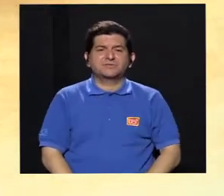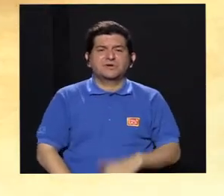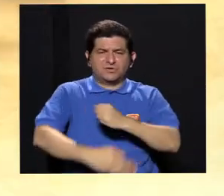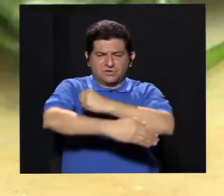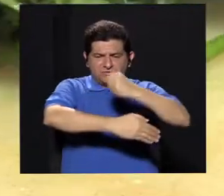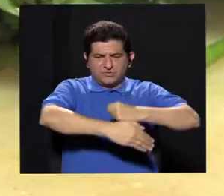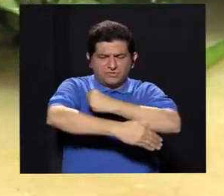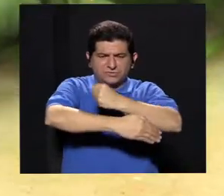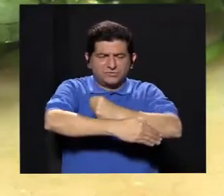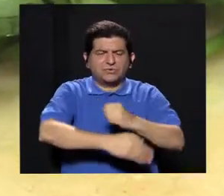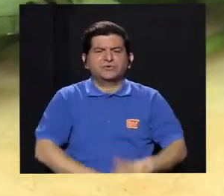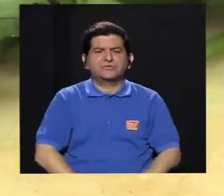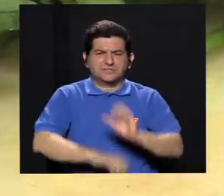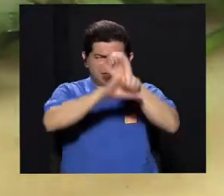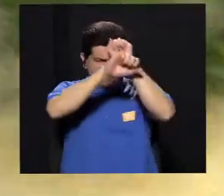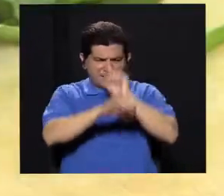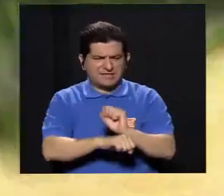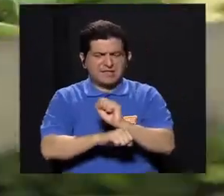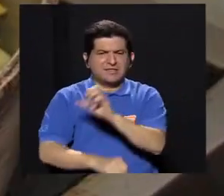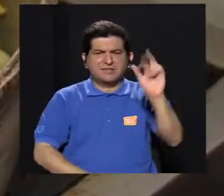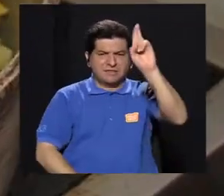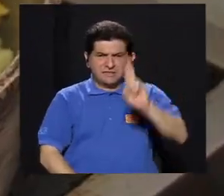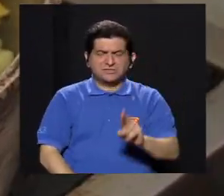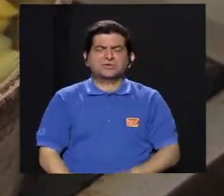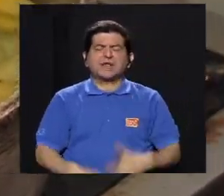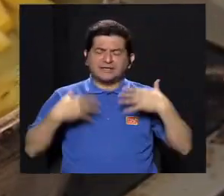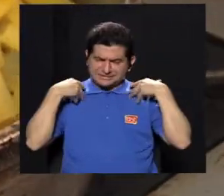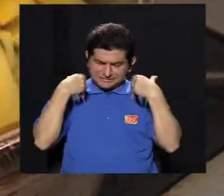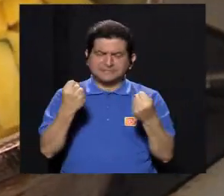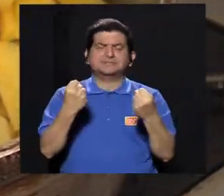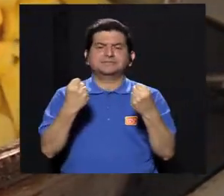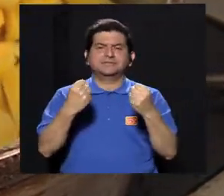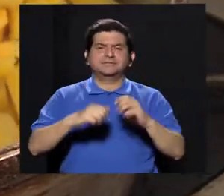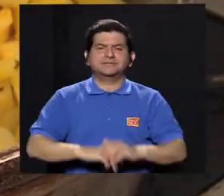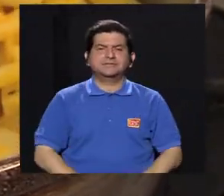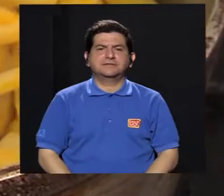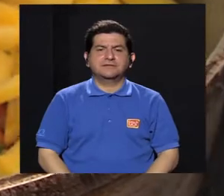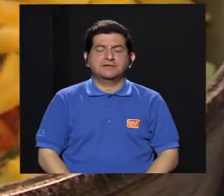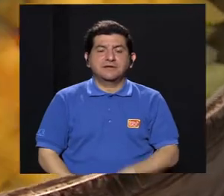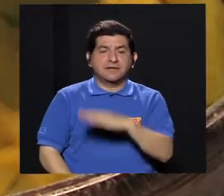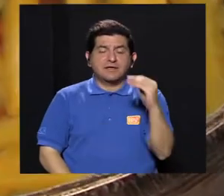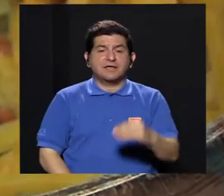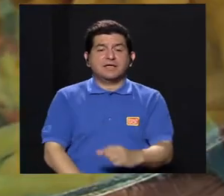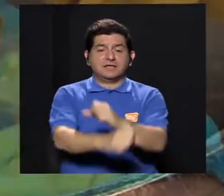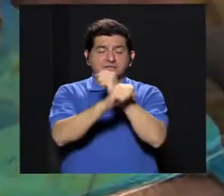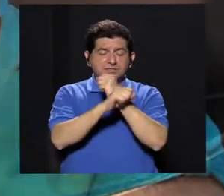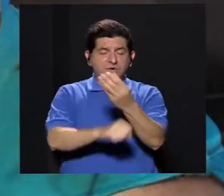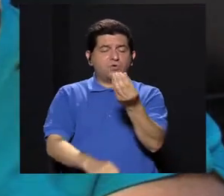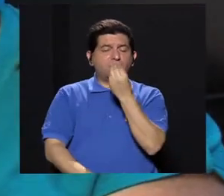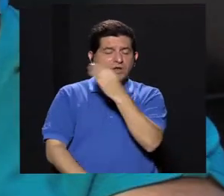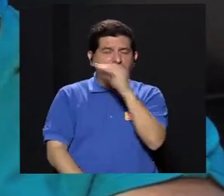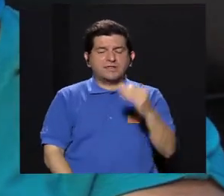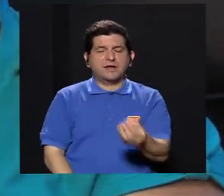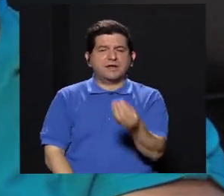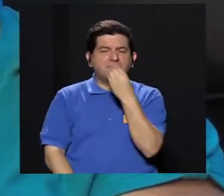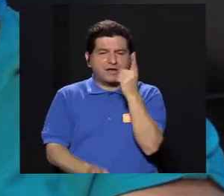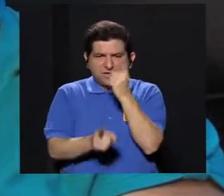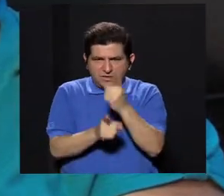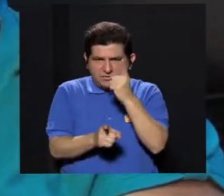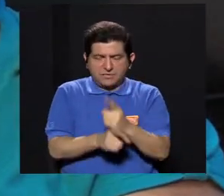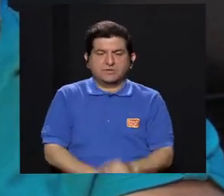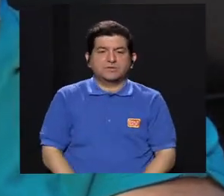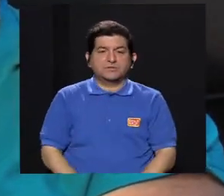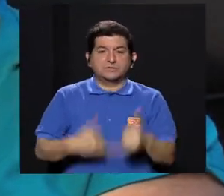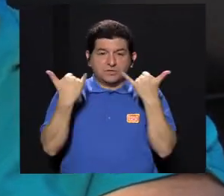sabemos que la cocina tradicional costarricense es saludable, y en el área de seguridad alimentaria y